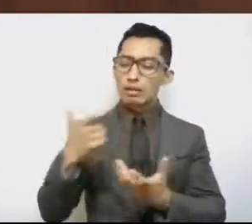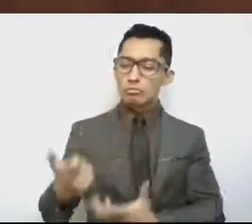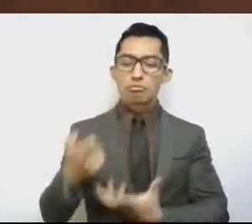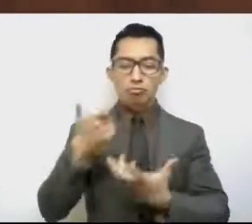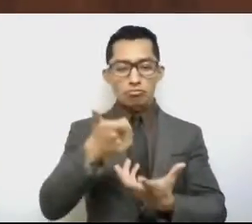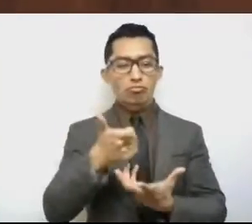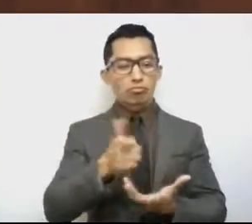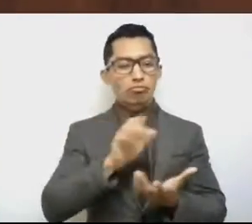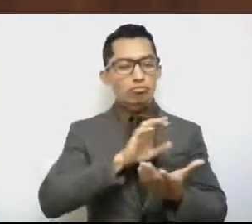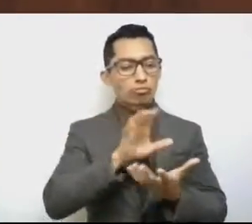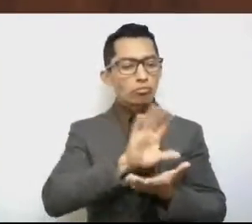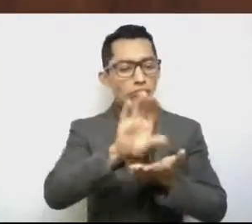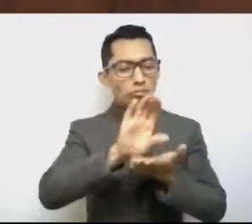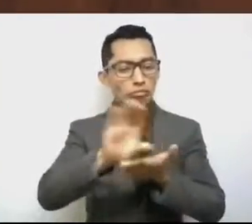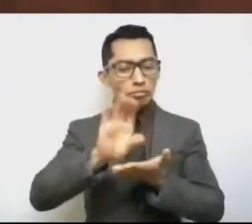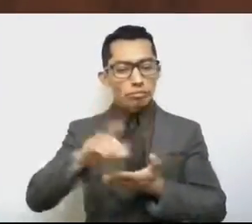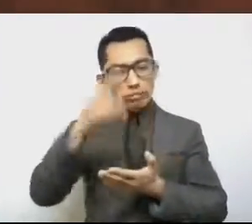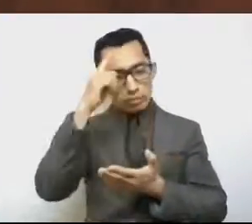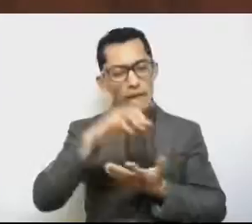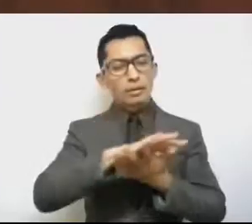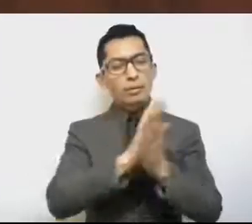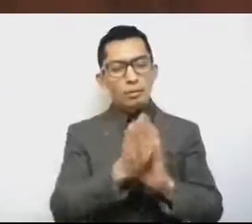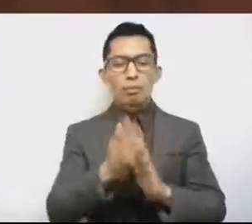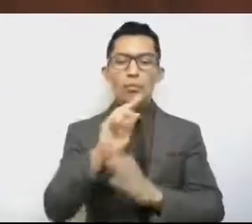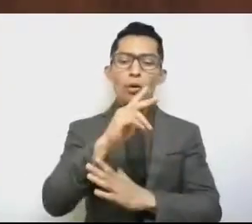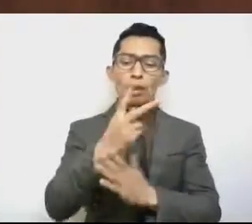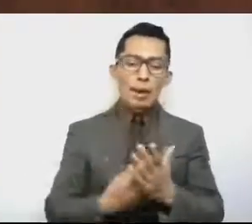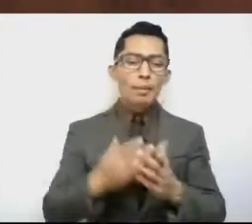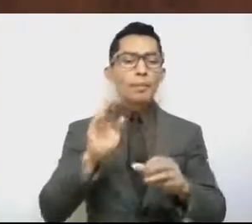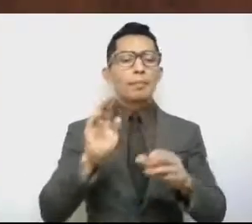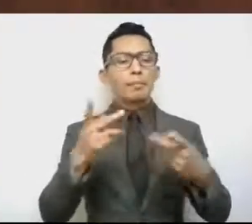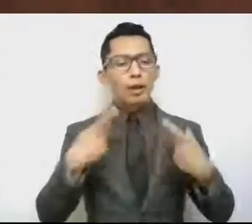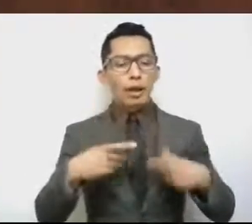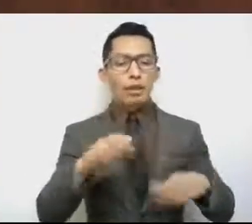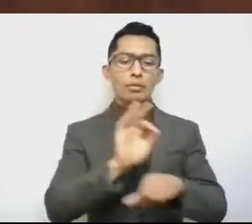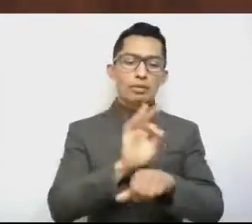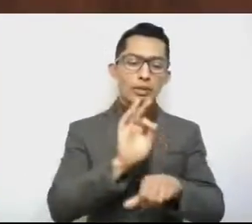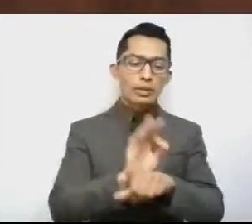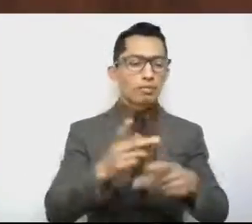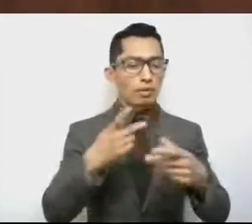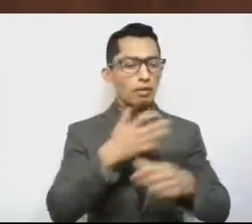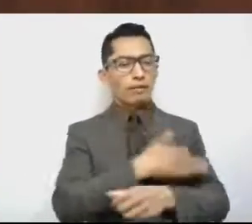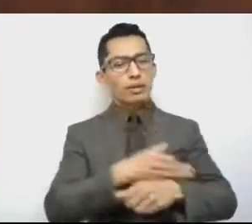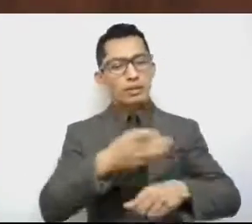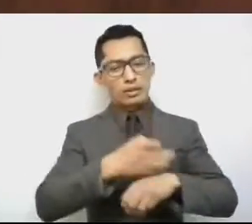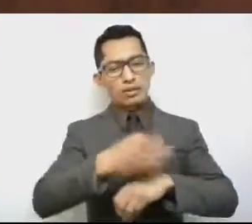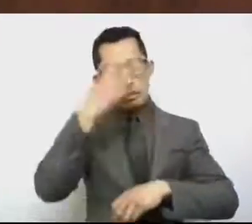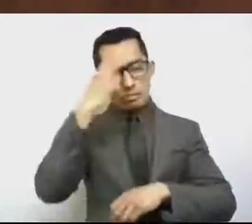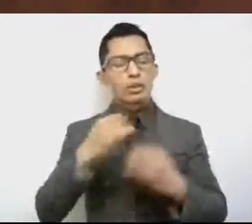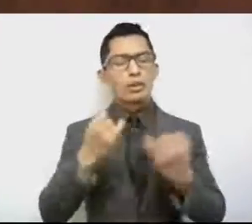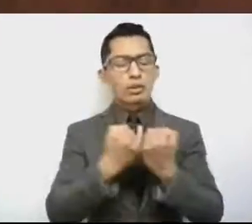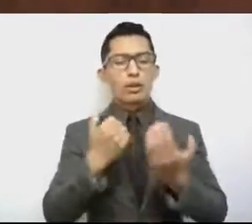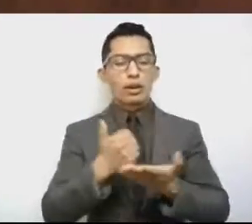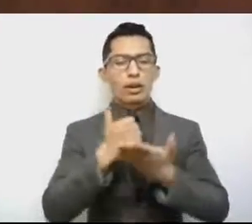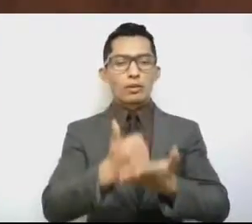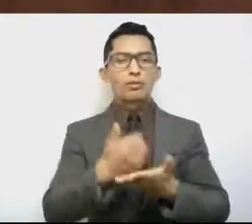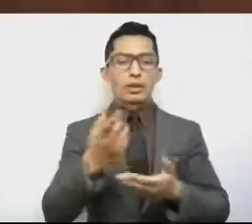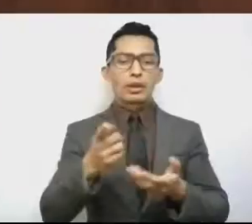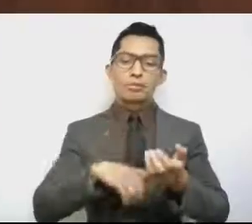la consolidación de programas que beneficien a las familias mexiquenses y que permite a la Administración